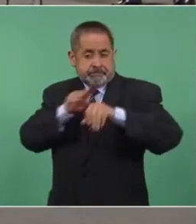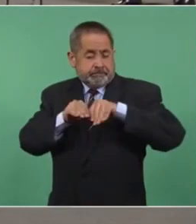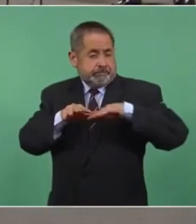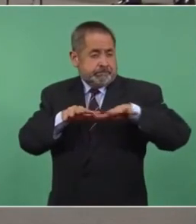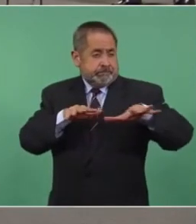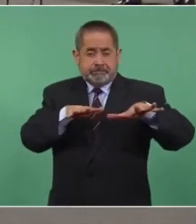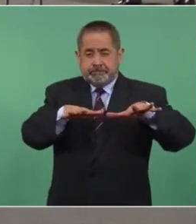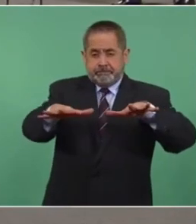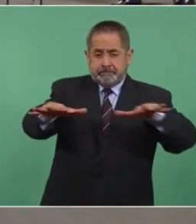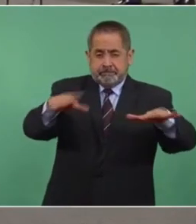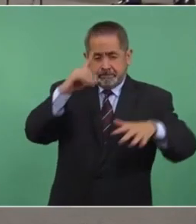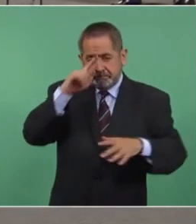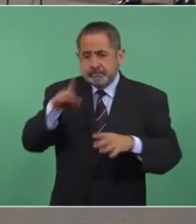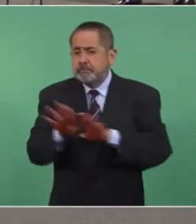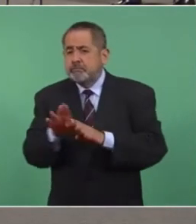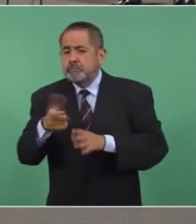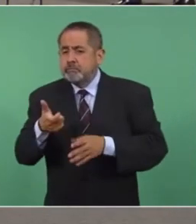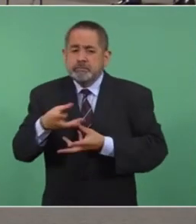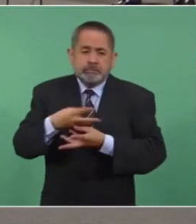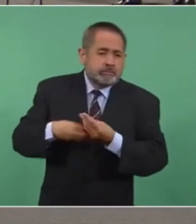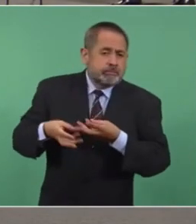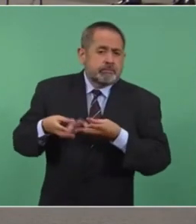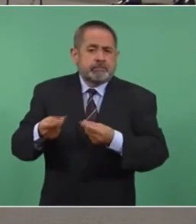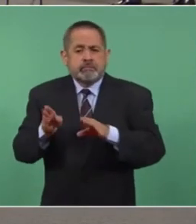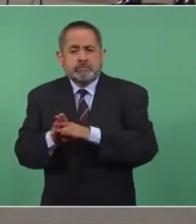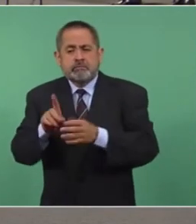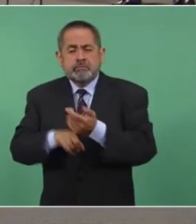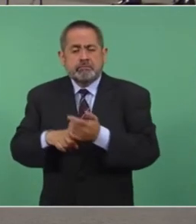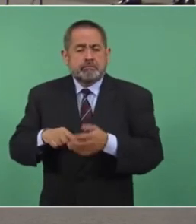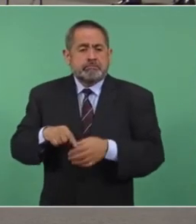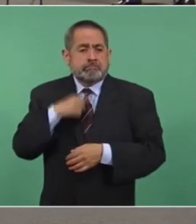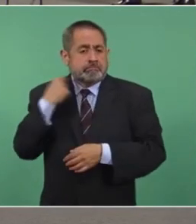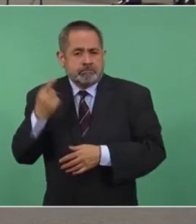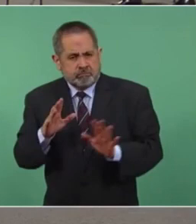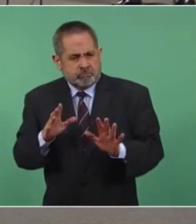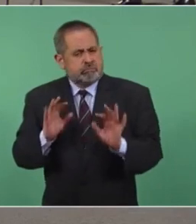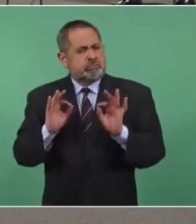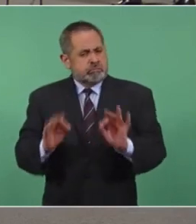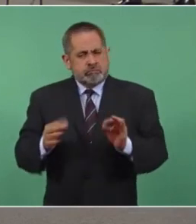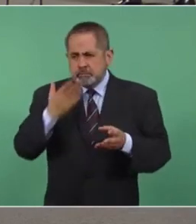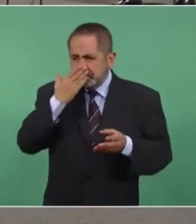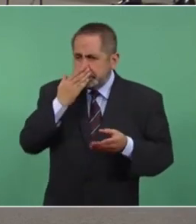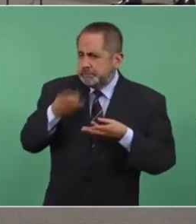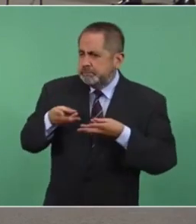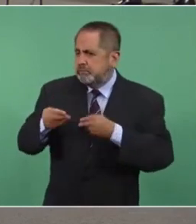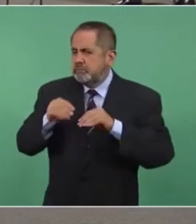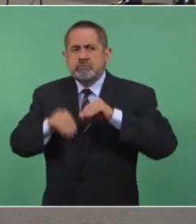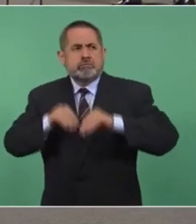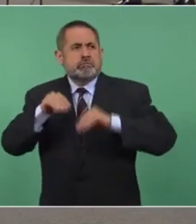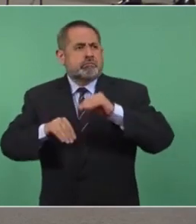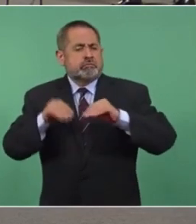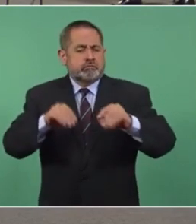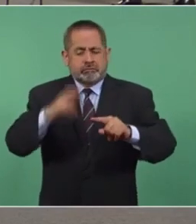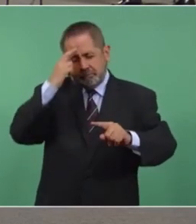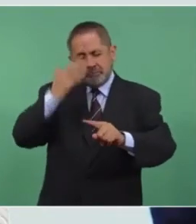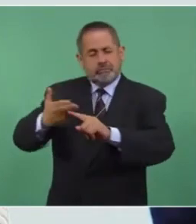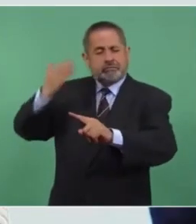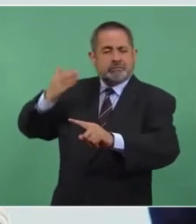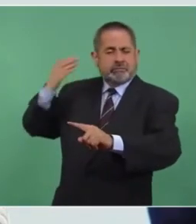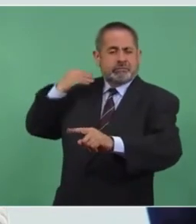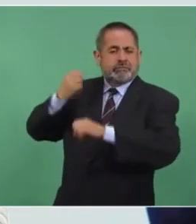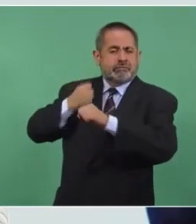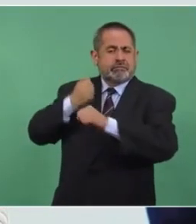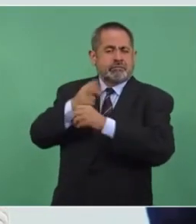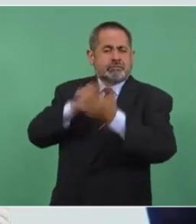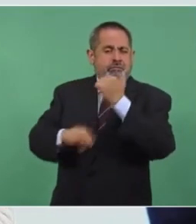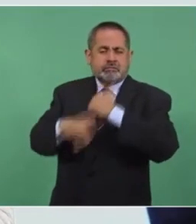mérito, de costos, de producción y no de manera caótica, como se hizo en la reforma energética del